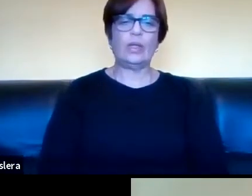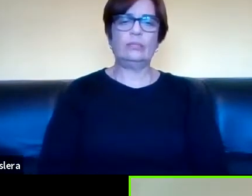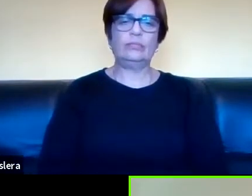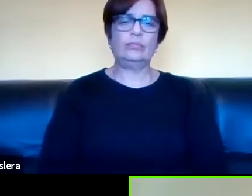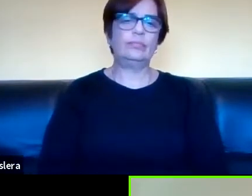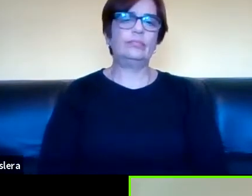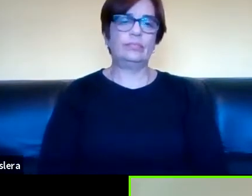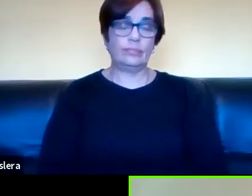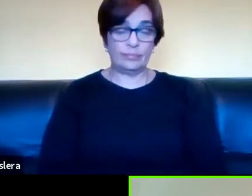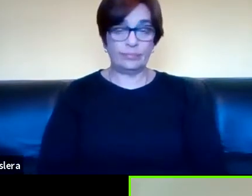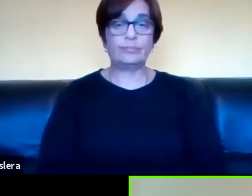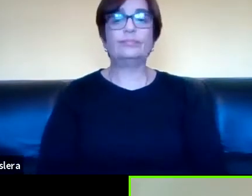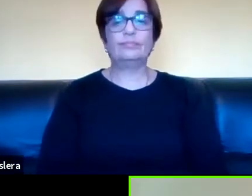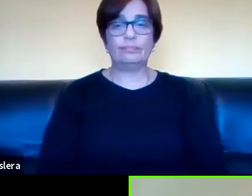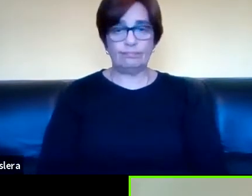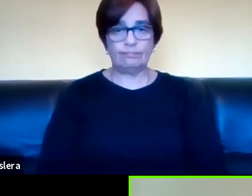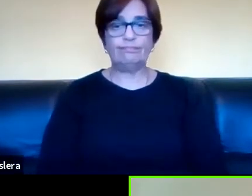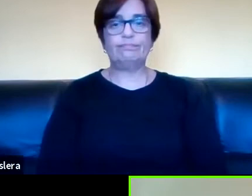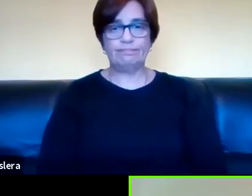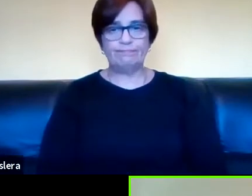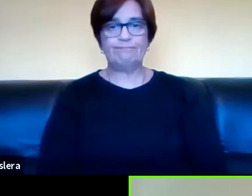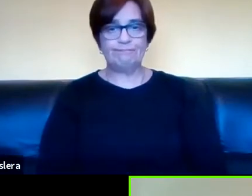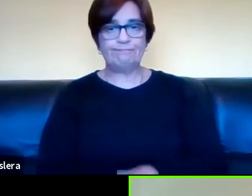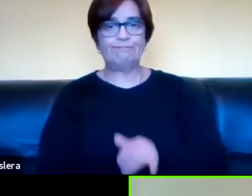Sí, bueno, entre